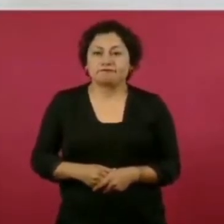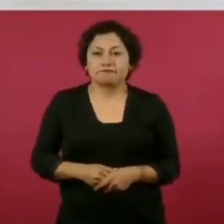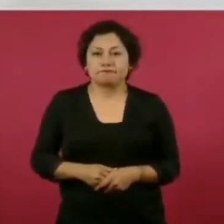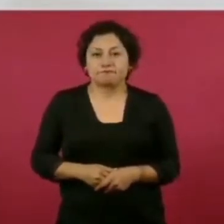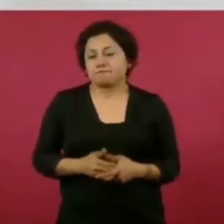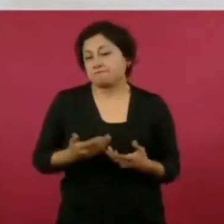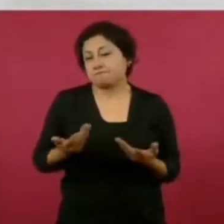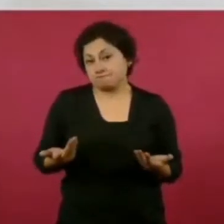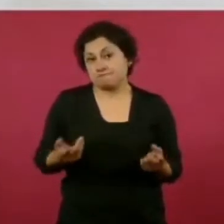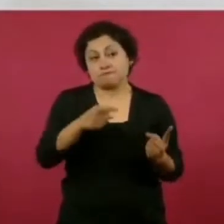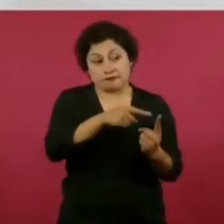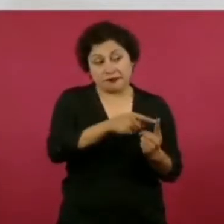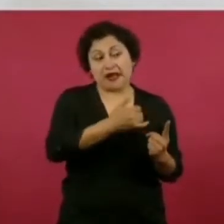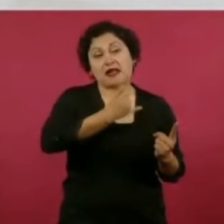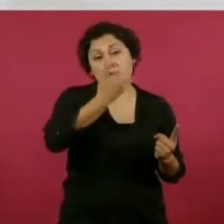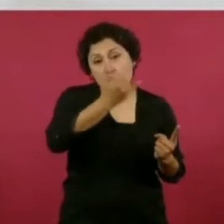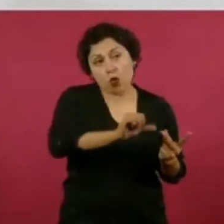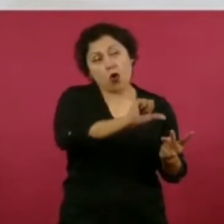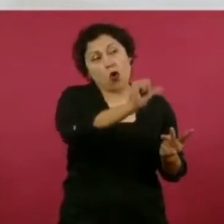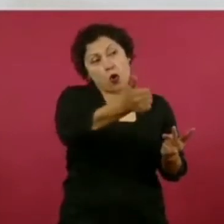equivocado a otros.